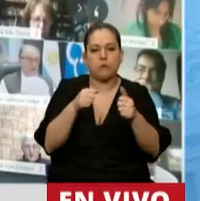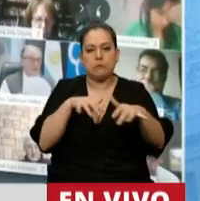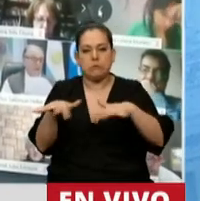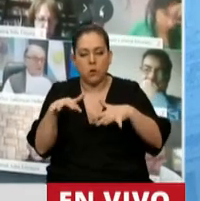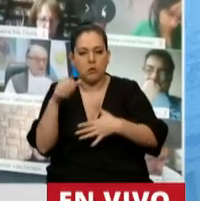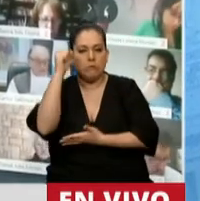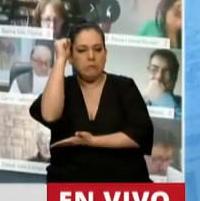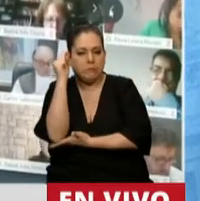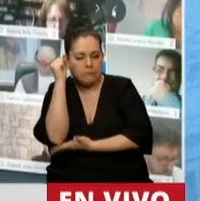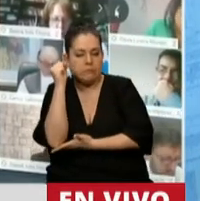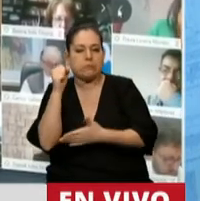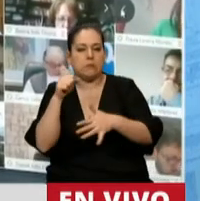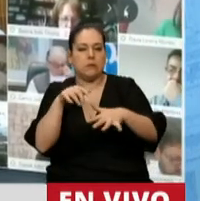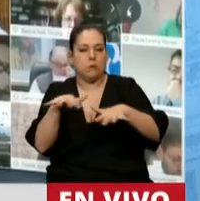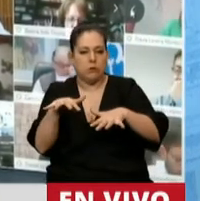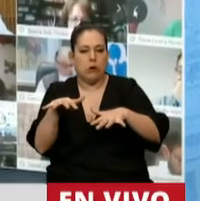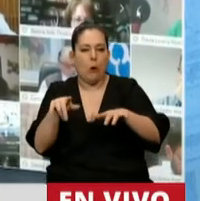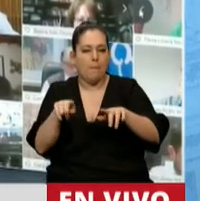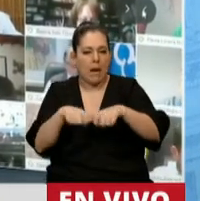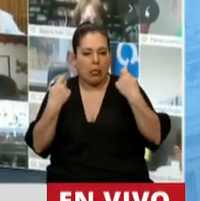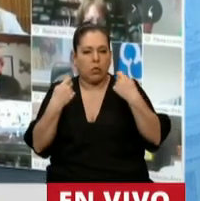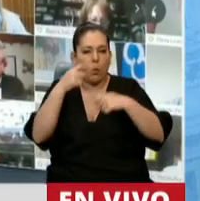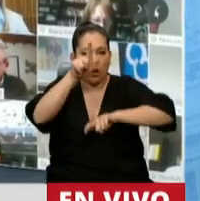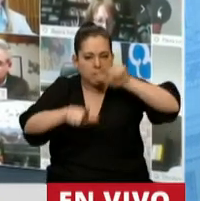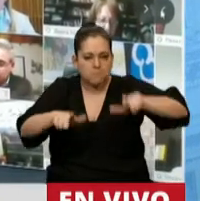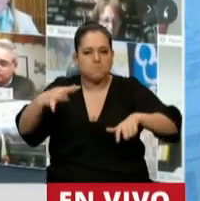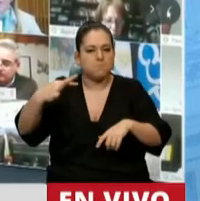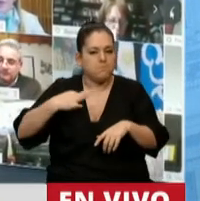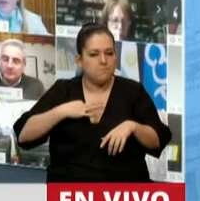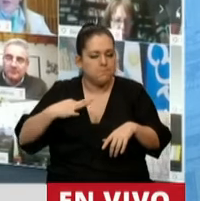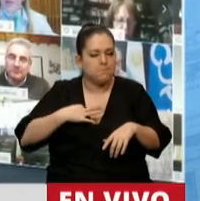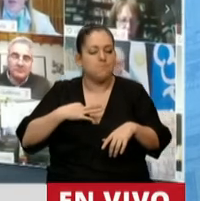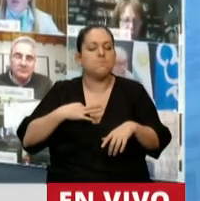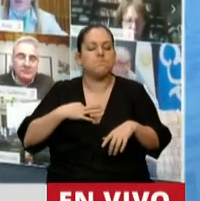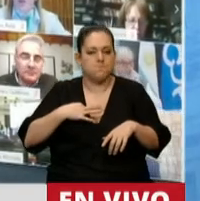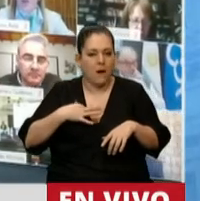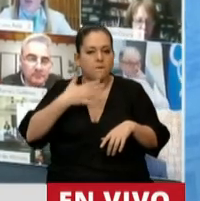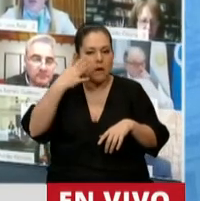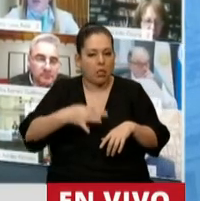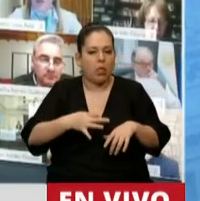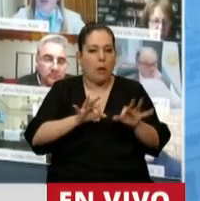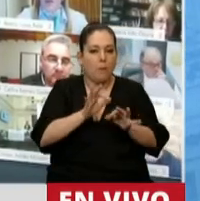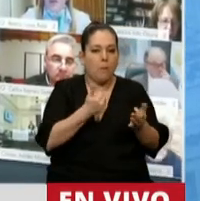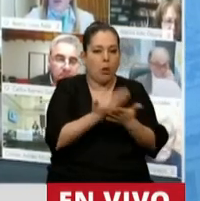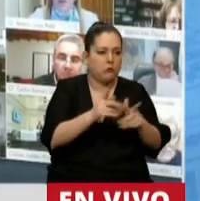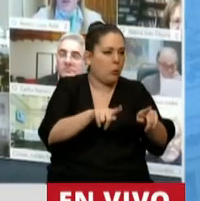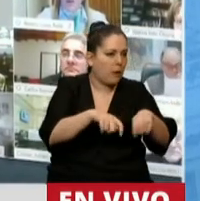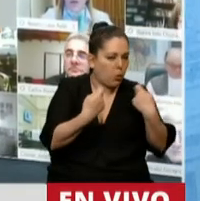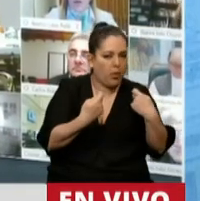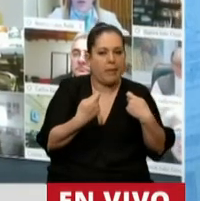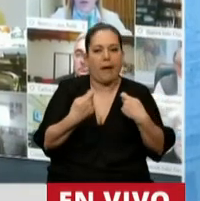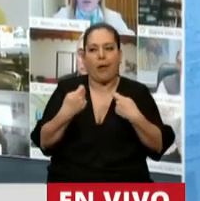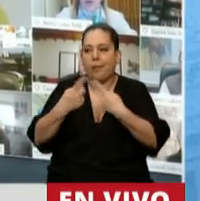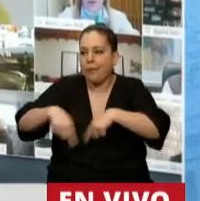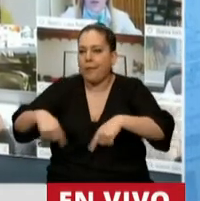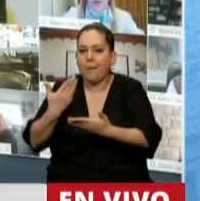que ha tenido impacto en la vida de las personas, de los ciudadanos y que ha afectado proyectos, emprendimientos y a todos